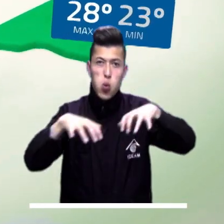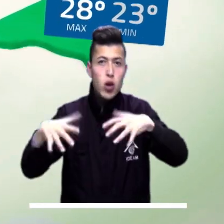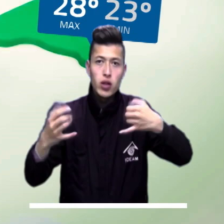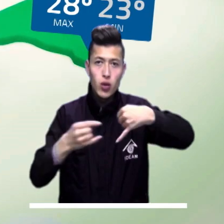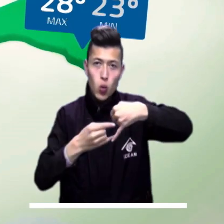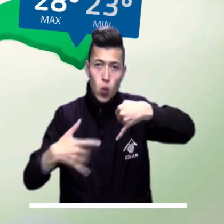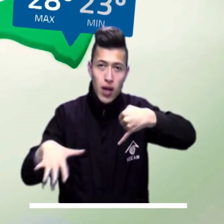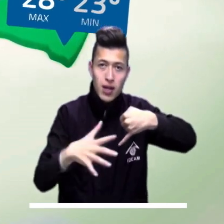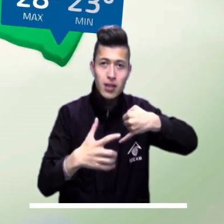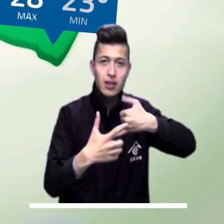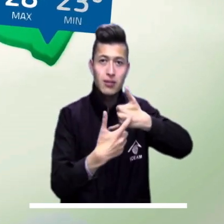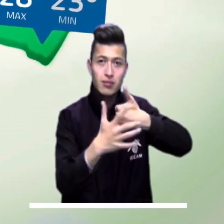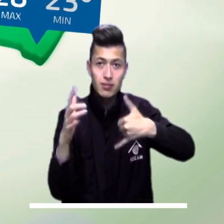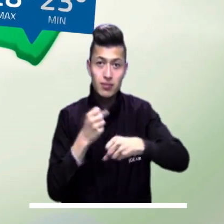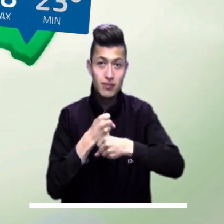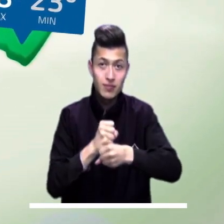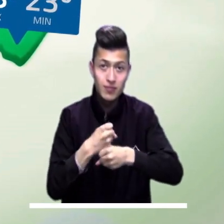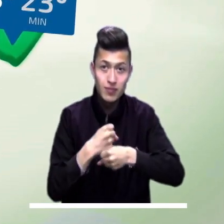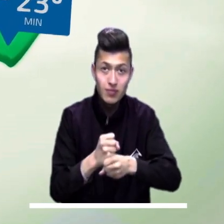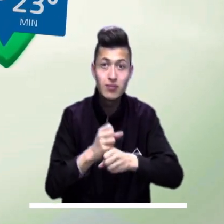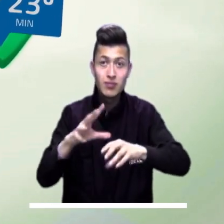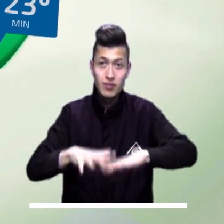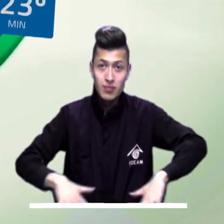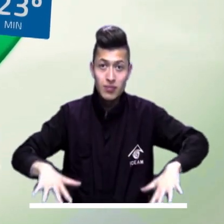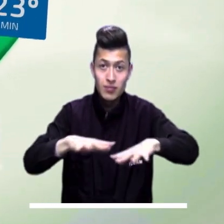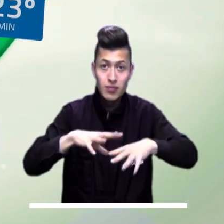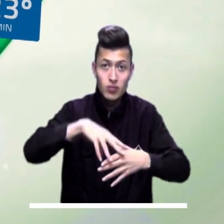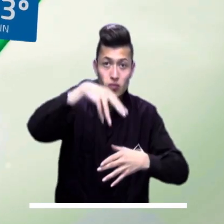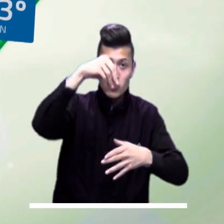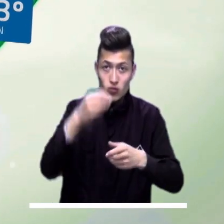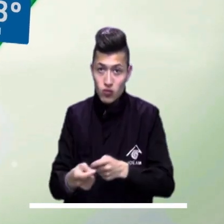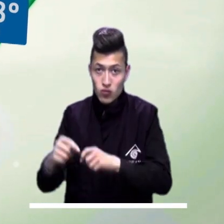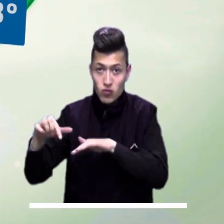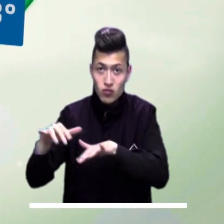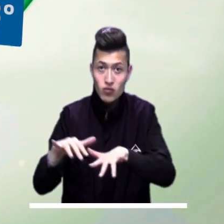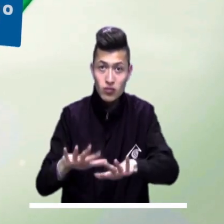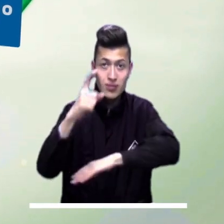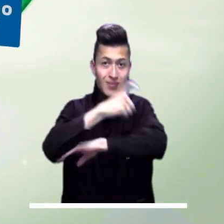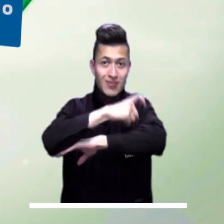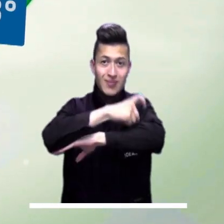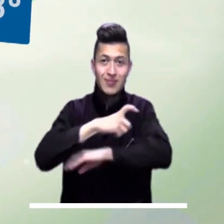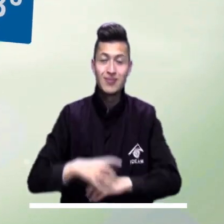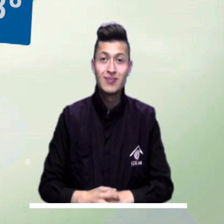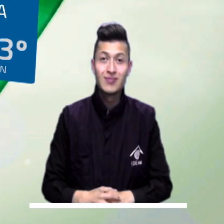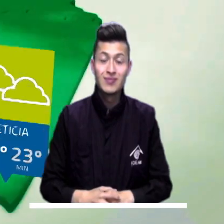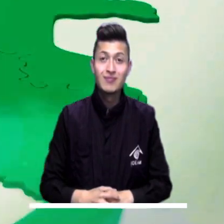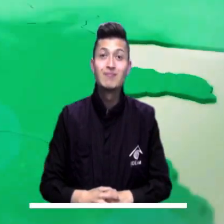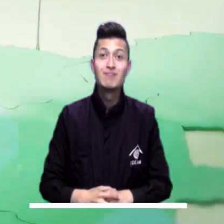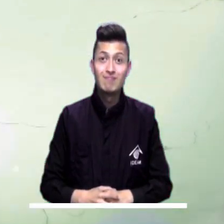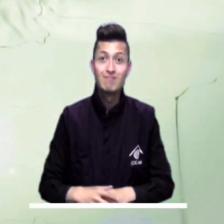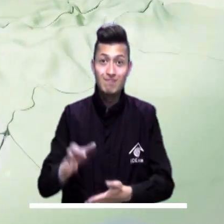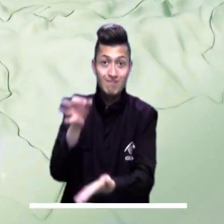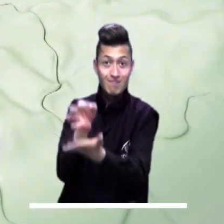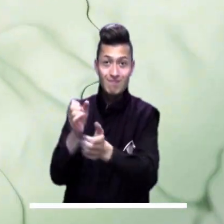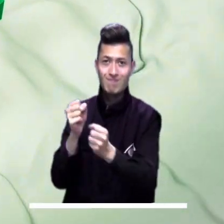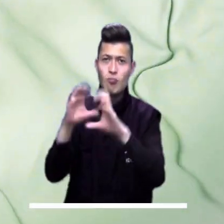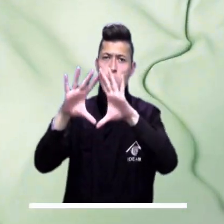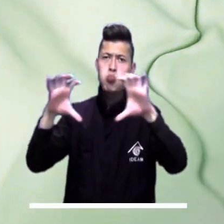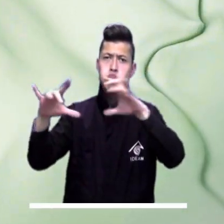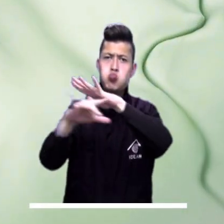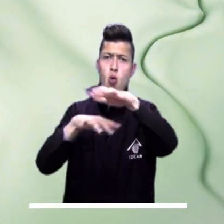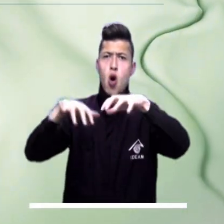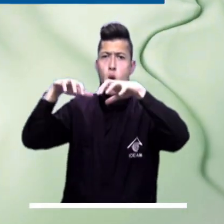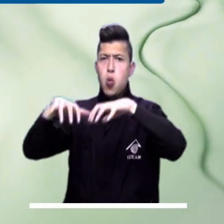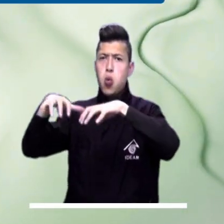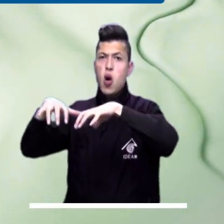baja intensidad en sectores de Guainía, Baupés, Amazonas y Piedemonte Amazónico de Putumayo. La capital del país